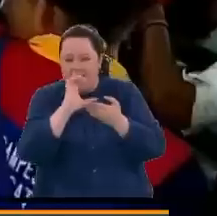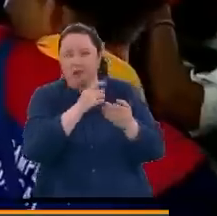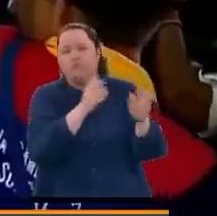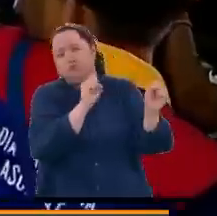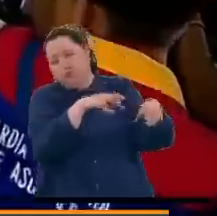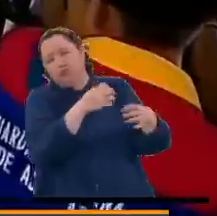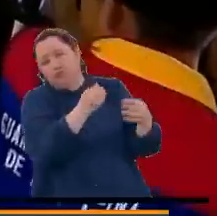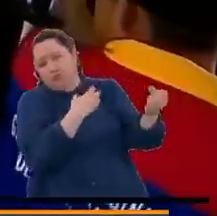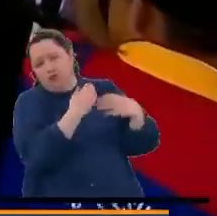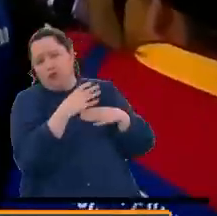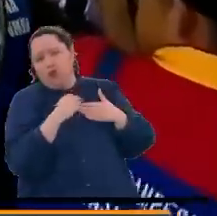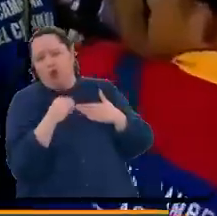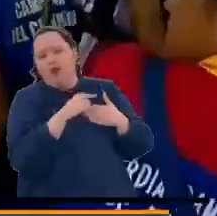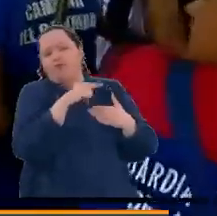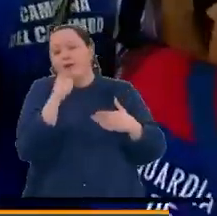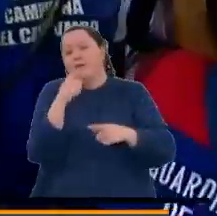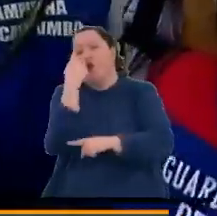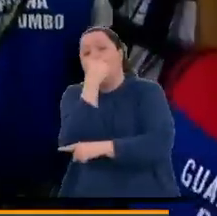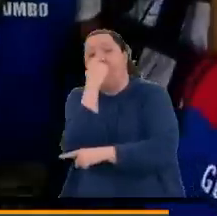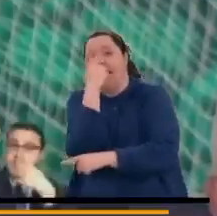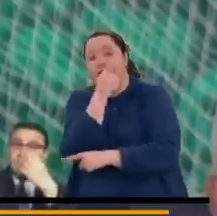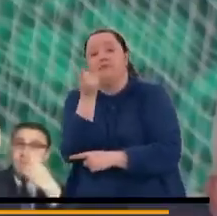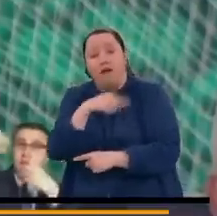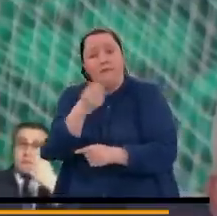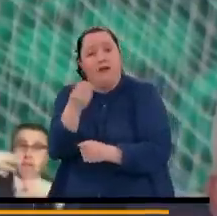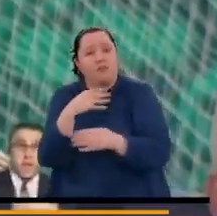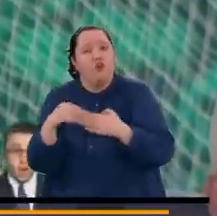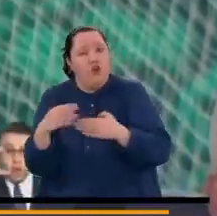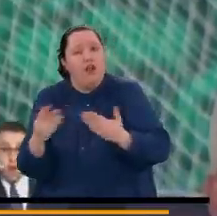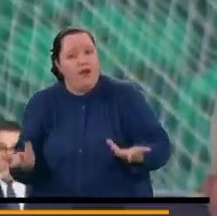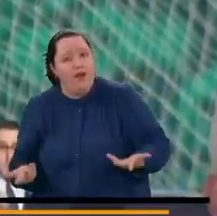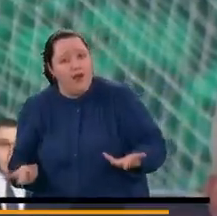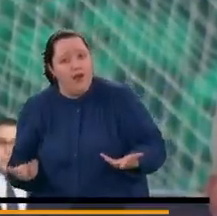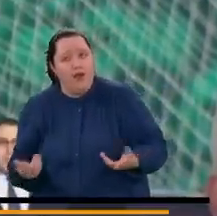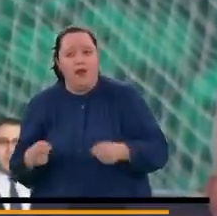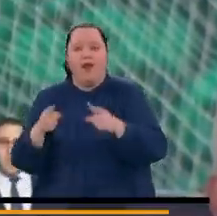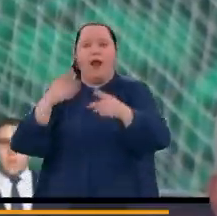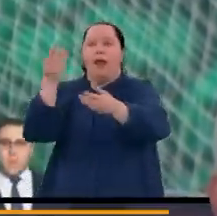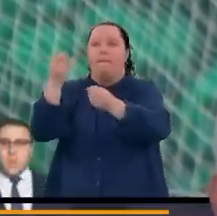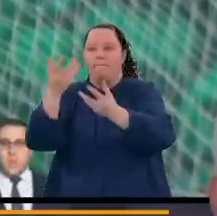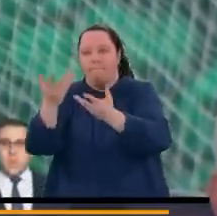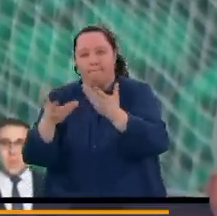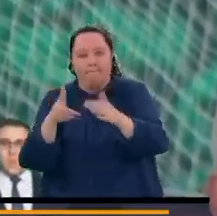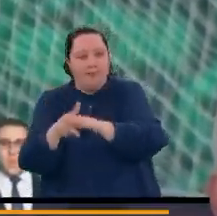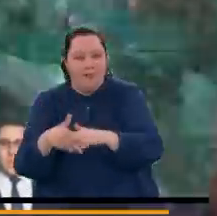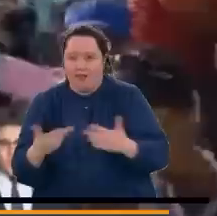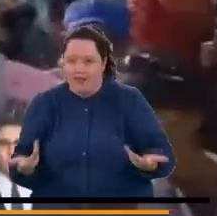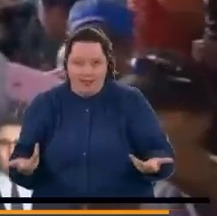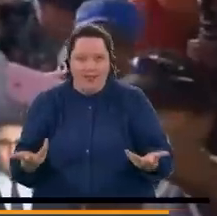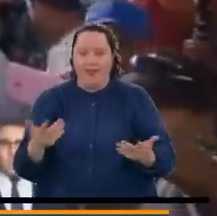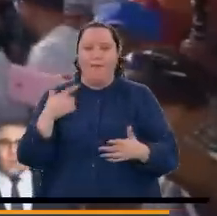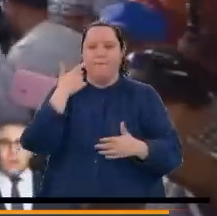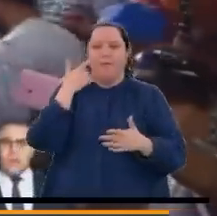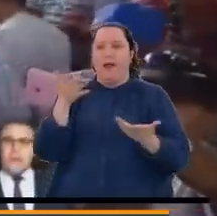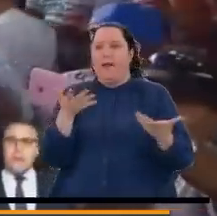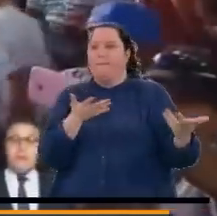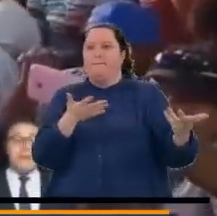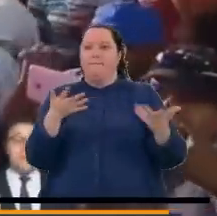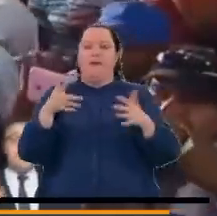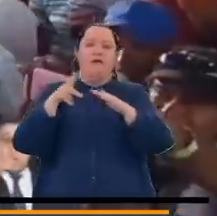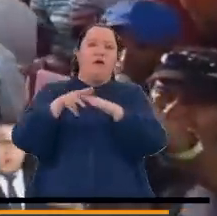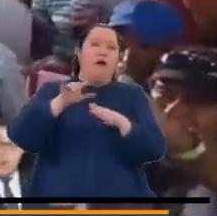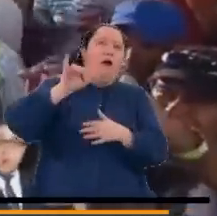pero también eran los de la cocaína. Se quedan en el camino, se quedan en Wall Street,